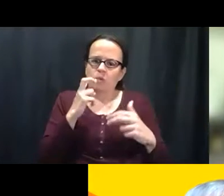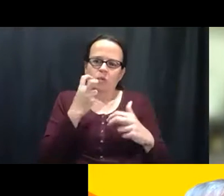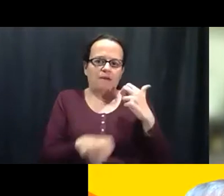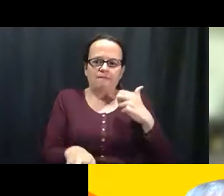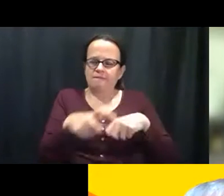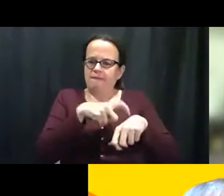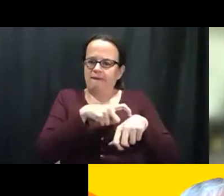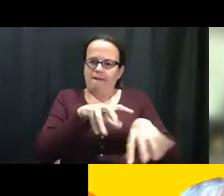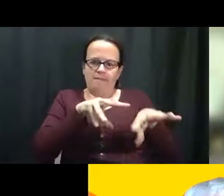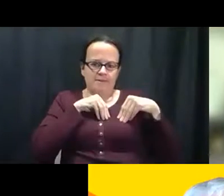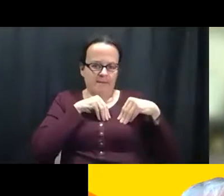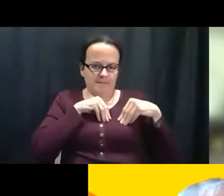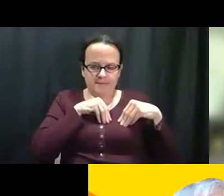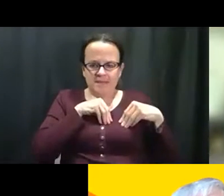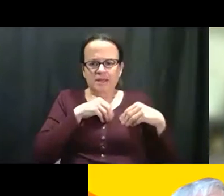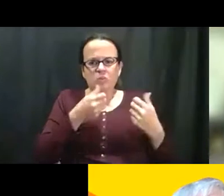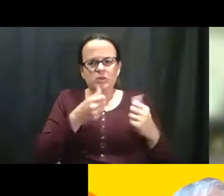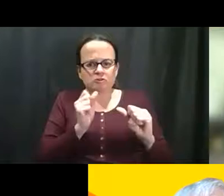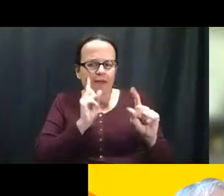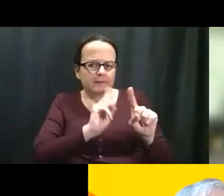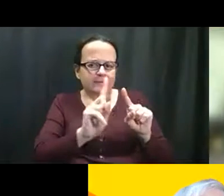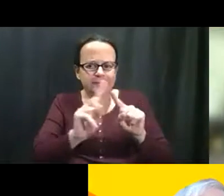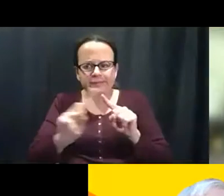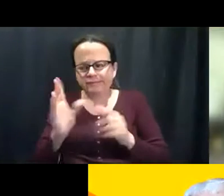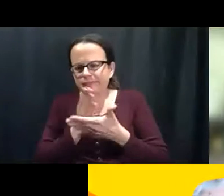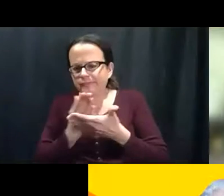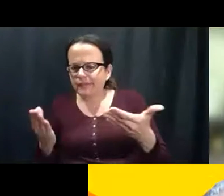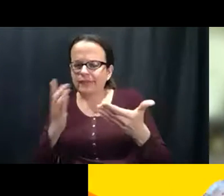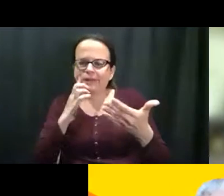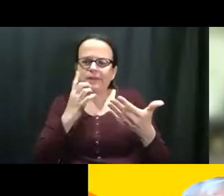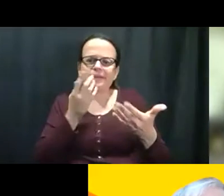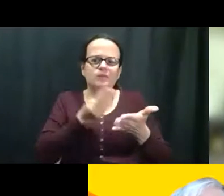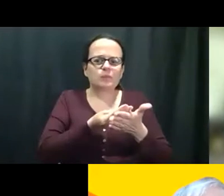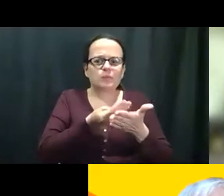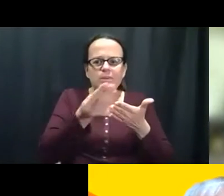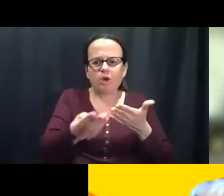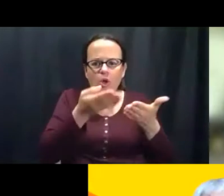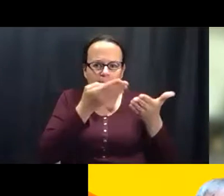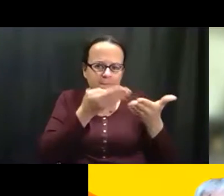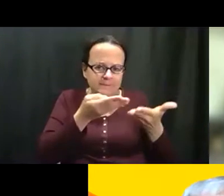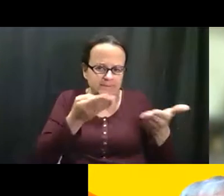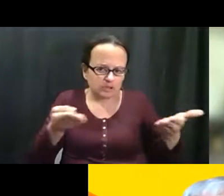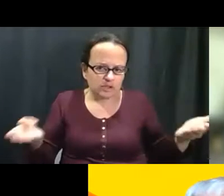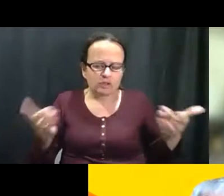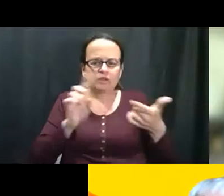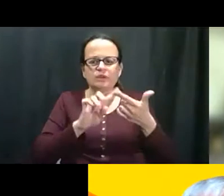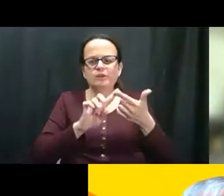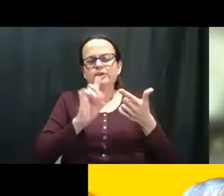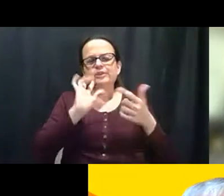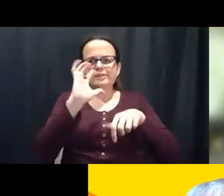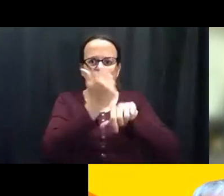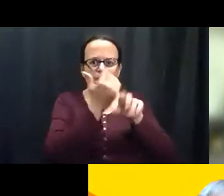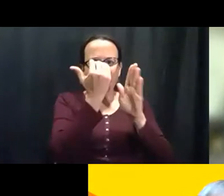gente en su programa y tuvo dificultad con eso. Y tratamos en varias cosas diferentes. Eh, nosotros, eh, buscamos